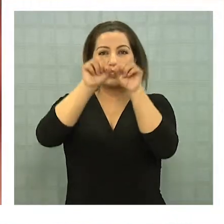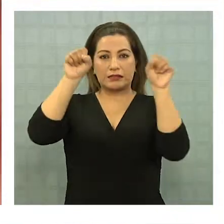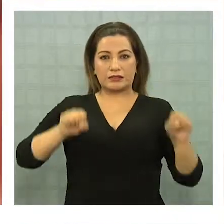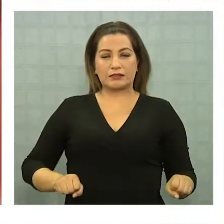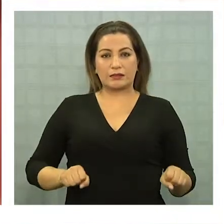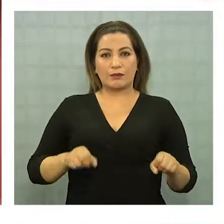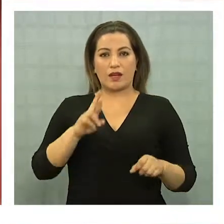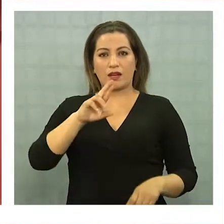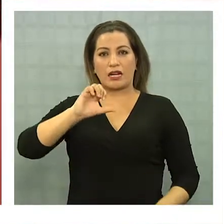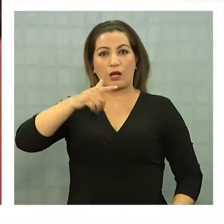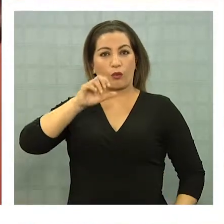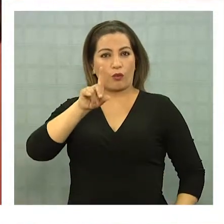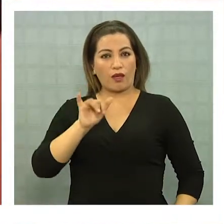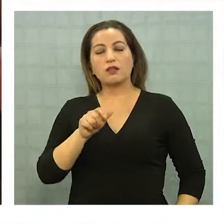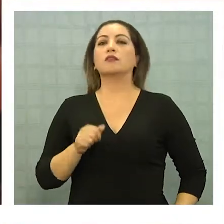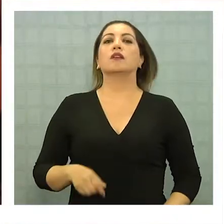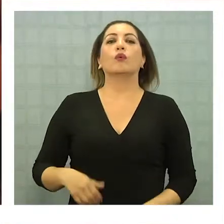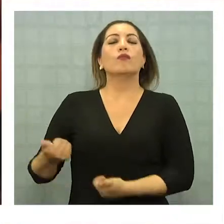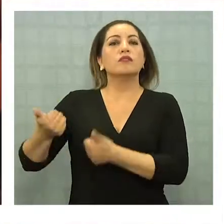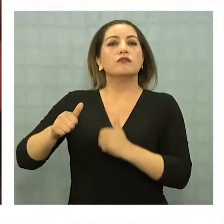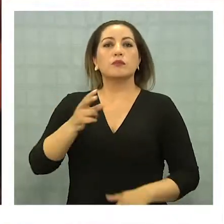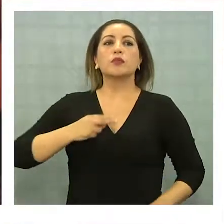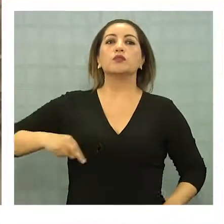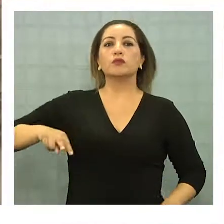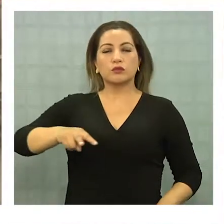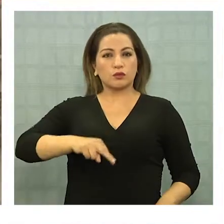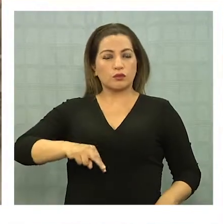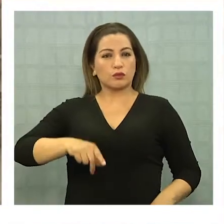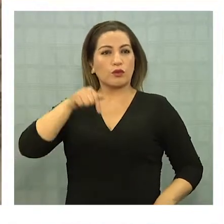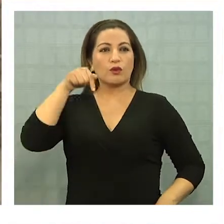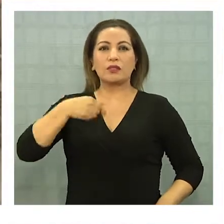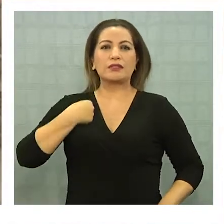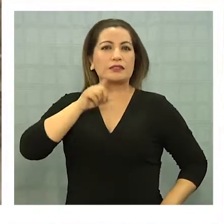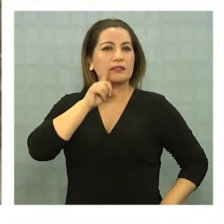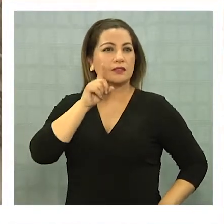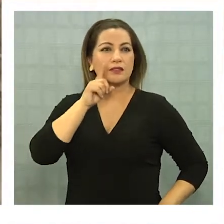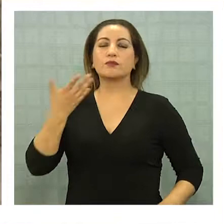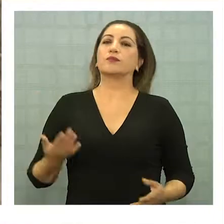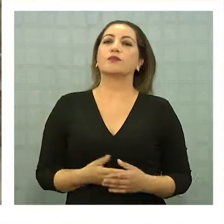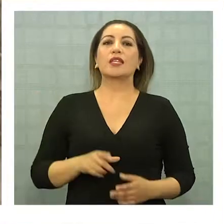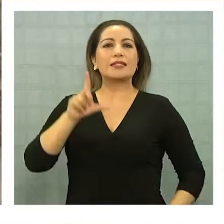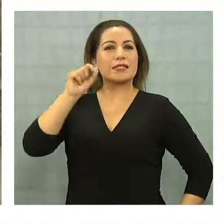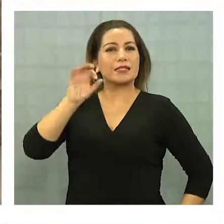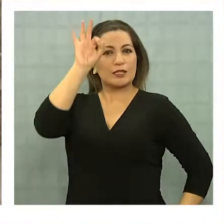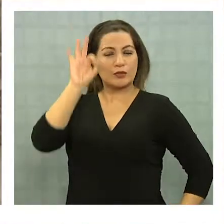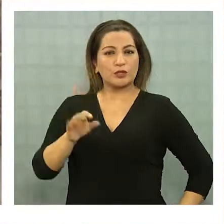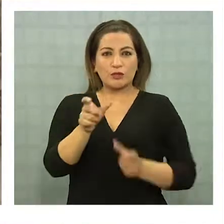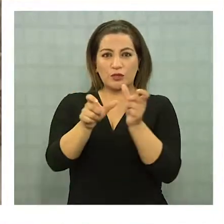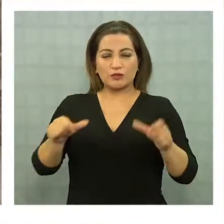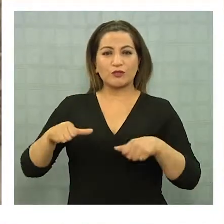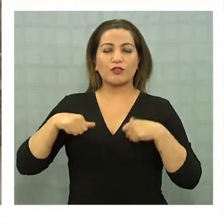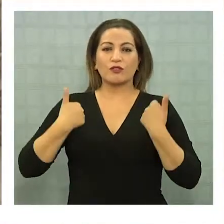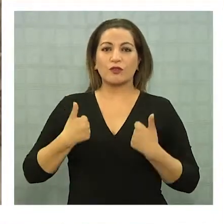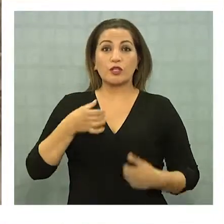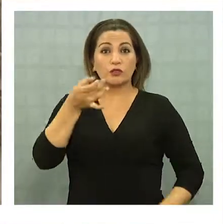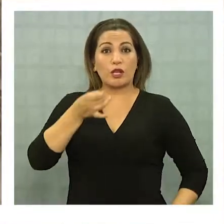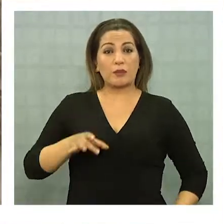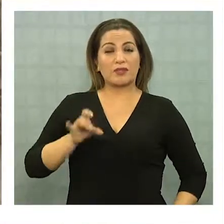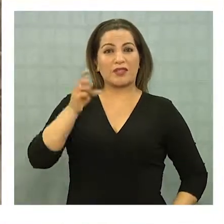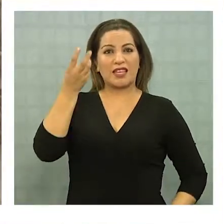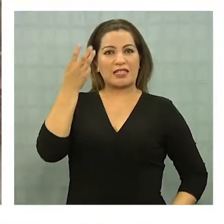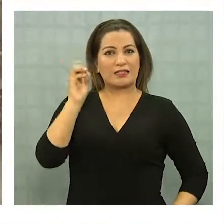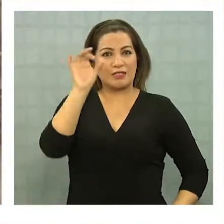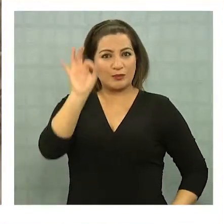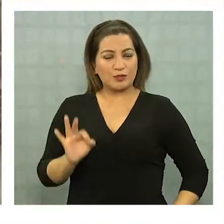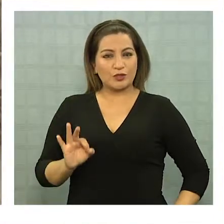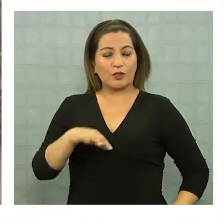del sistema regular. Ha sido un tremendo desafío, porque para nosotros, por ejemplo, que hoy día tenemos prácticamente el 70% jóvenes y solo